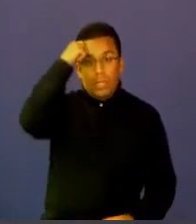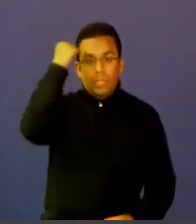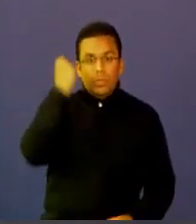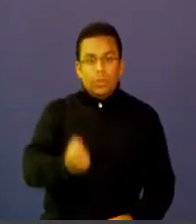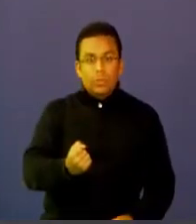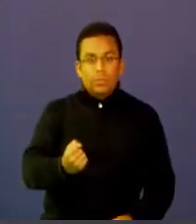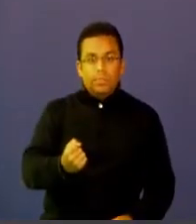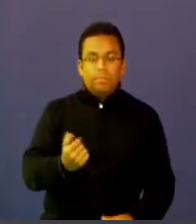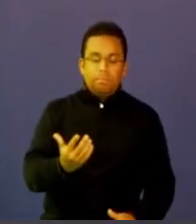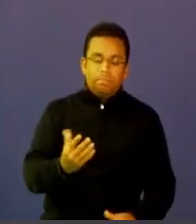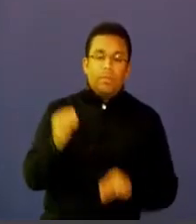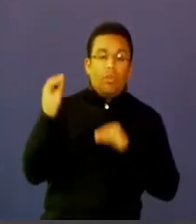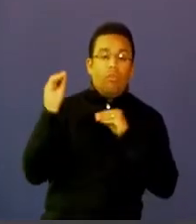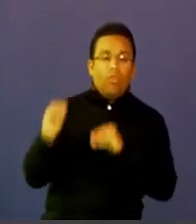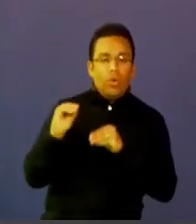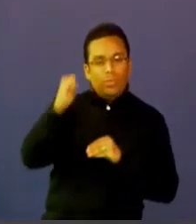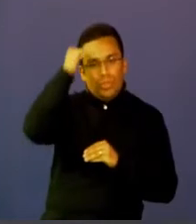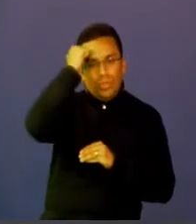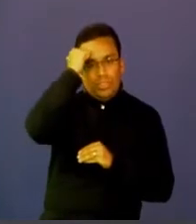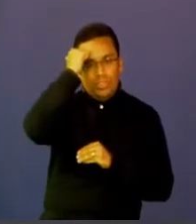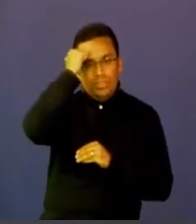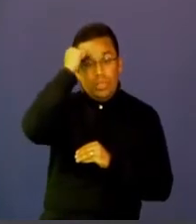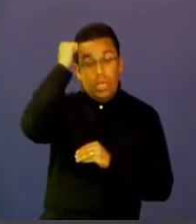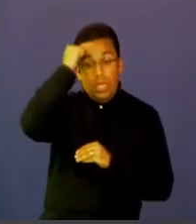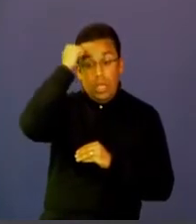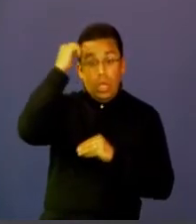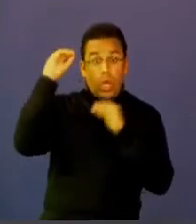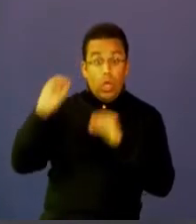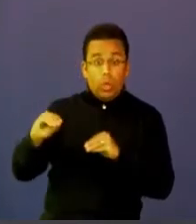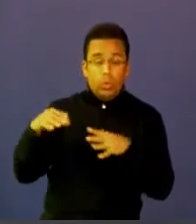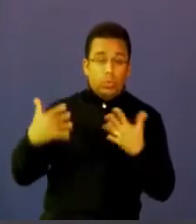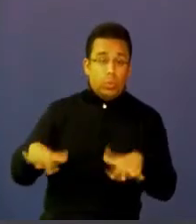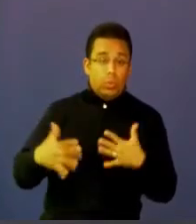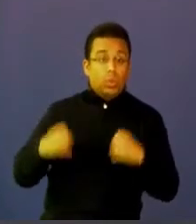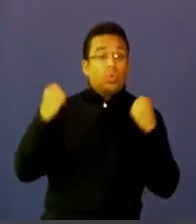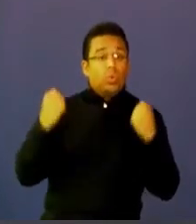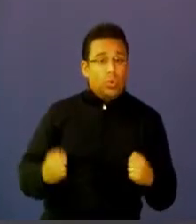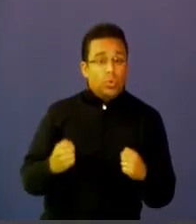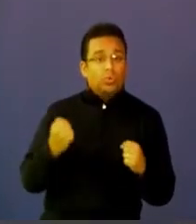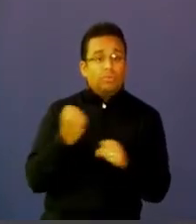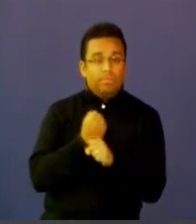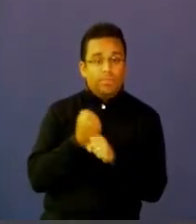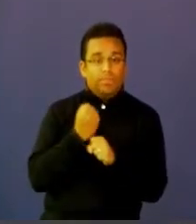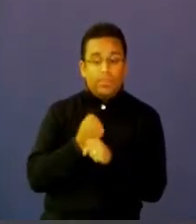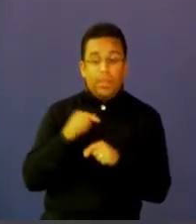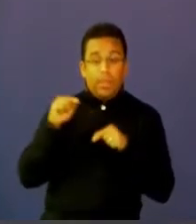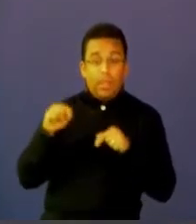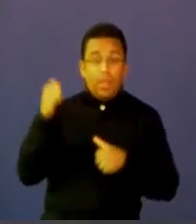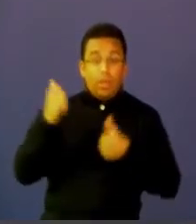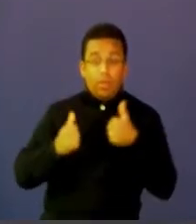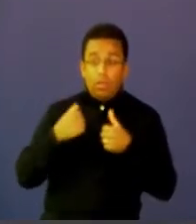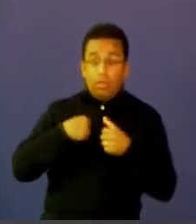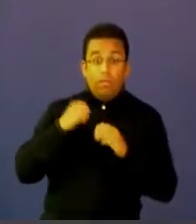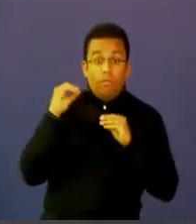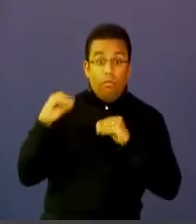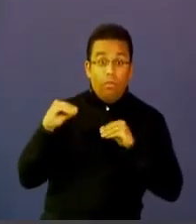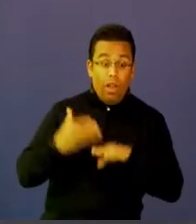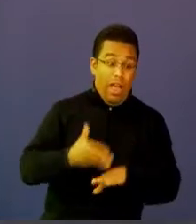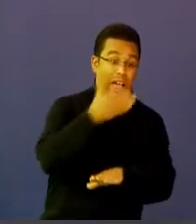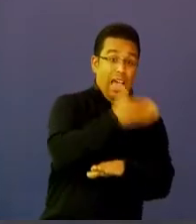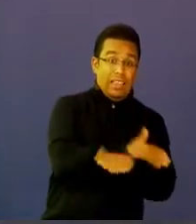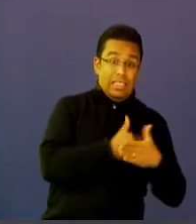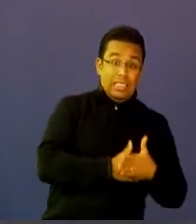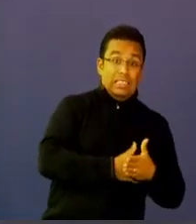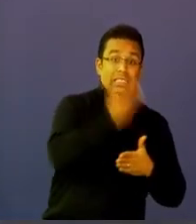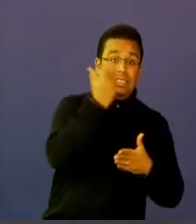La formación docente y ese es un gran reto para nosotros implica que desde la formación inicial todas estas competencias que a lo largo de los